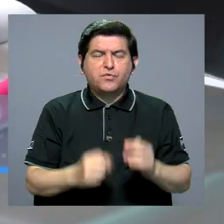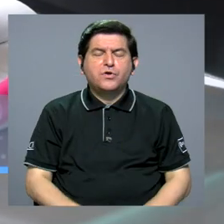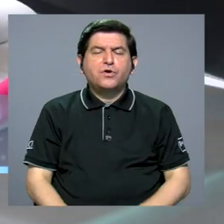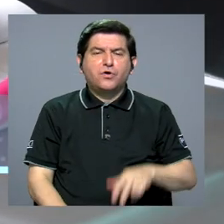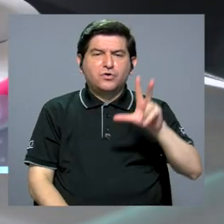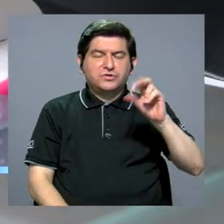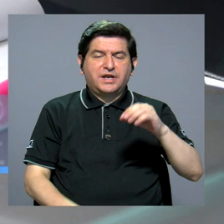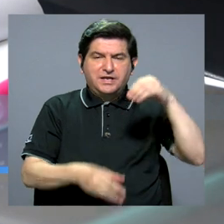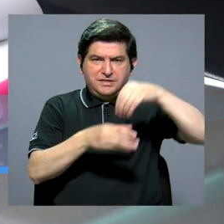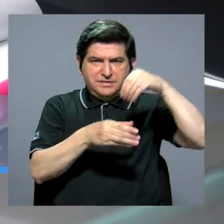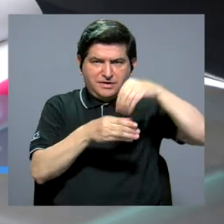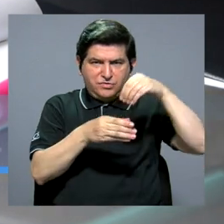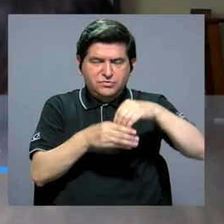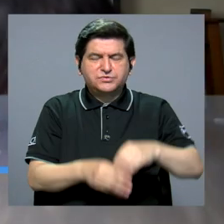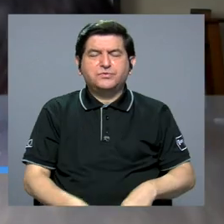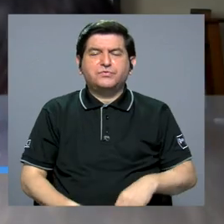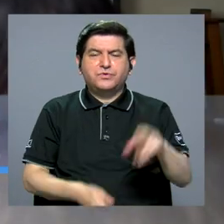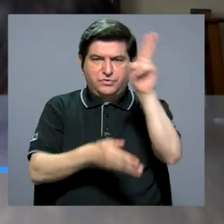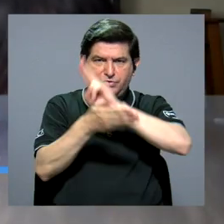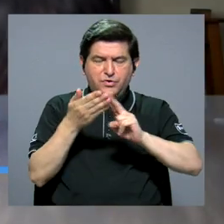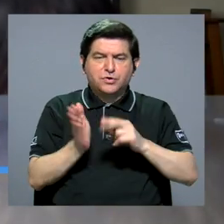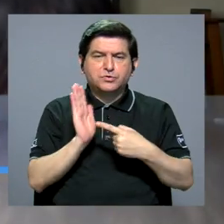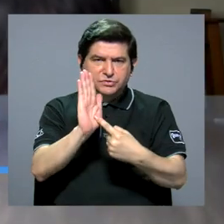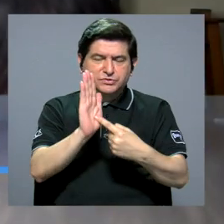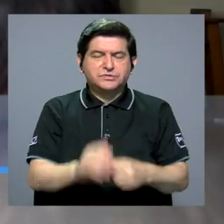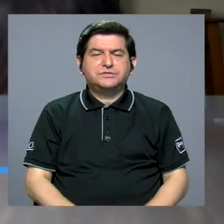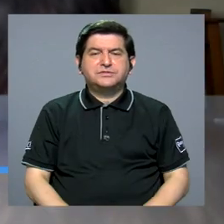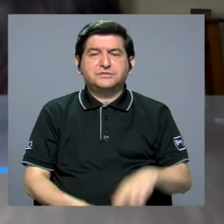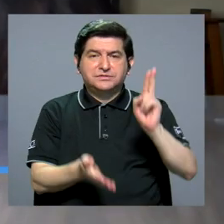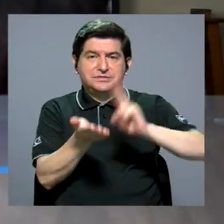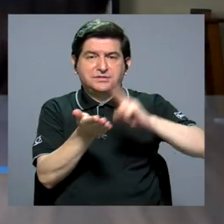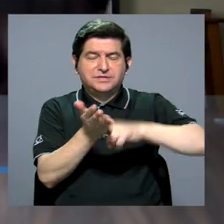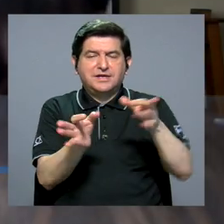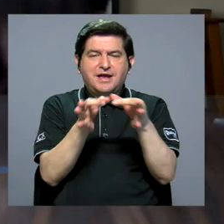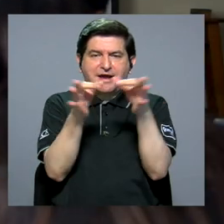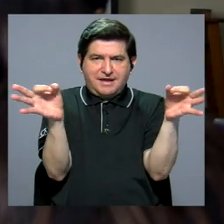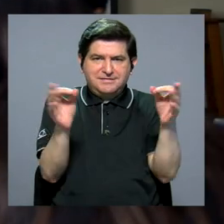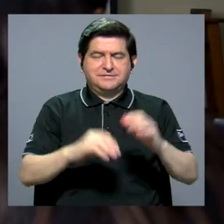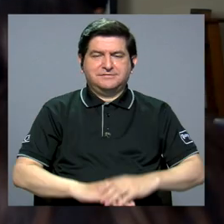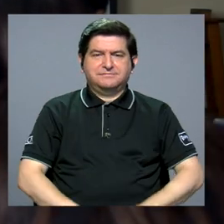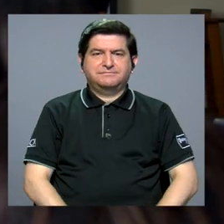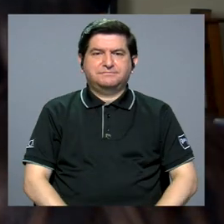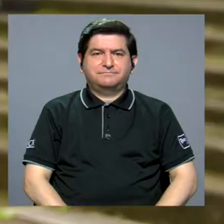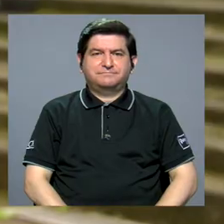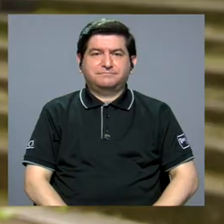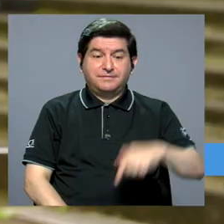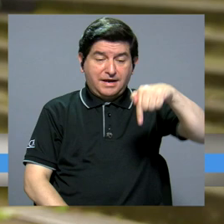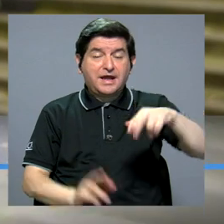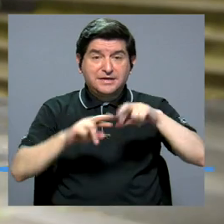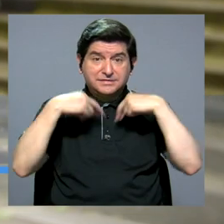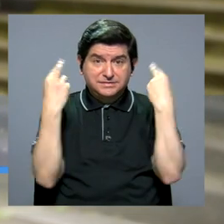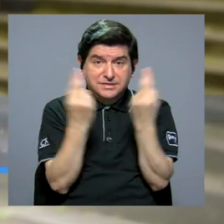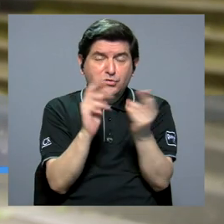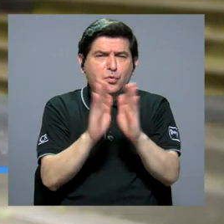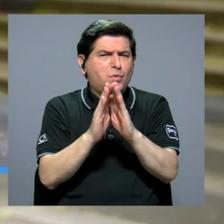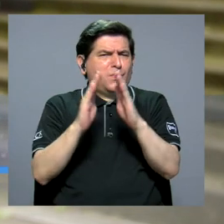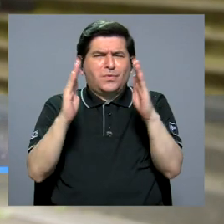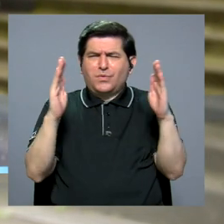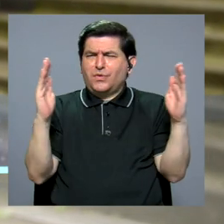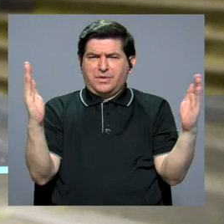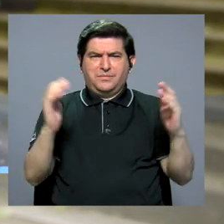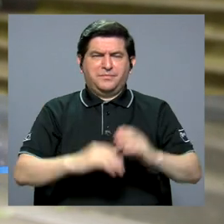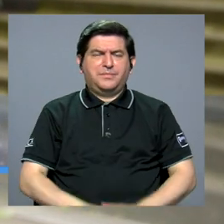reunirá más de 30 aportes académicos y la inscripción es completamente gratuita. Este es un encuentro muy